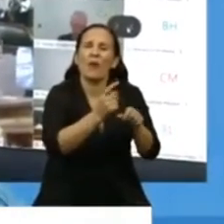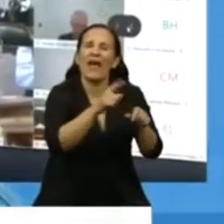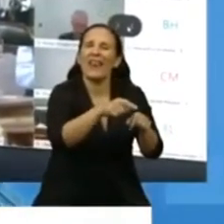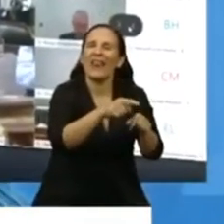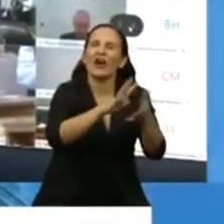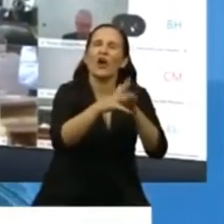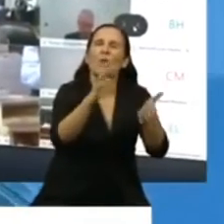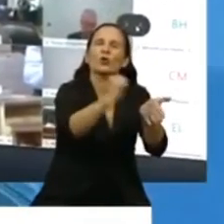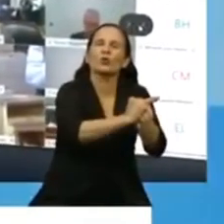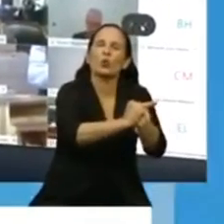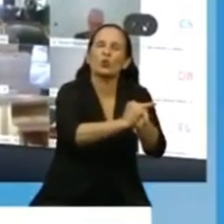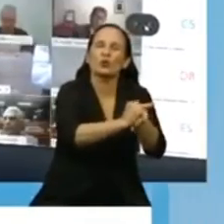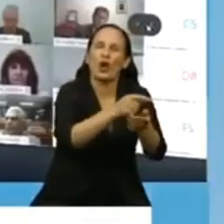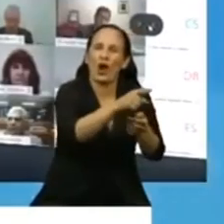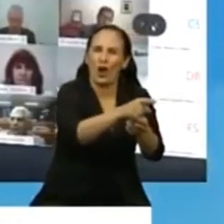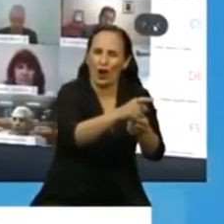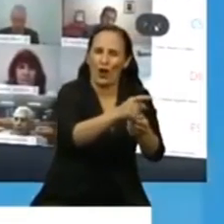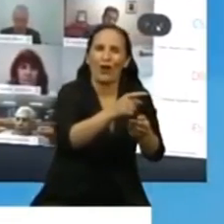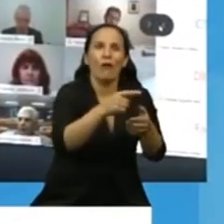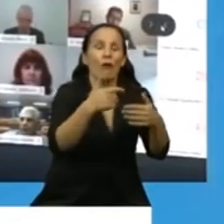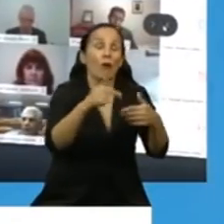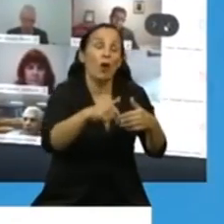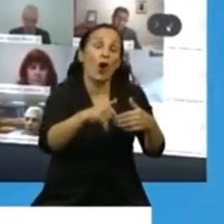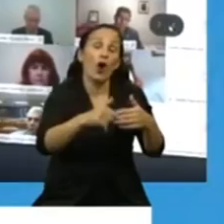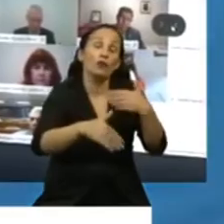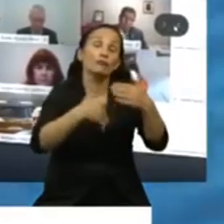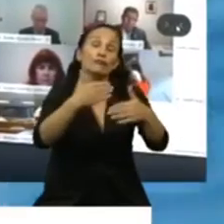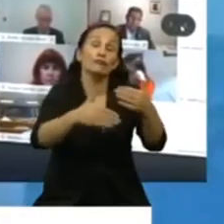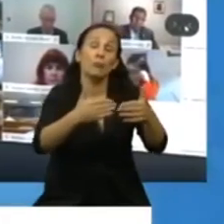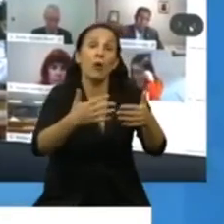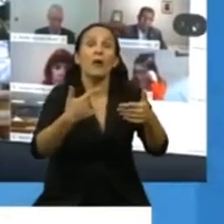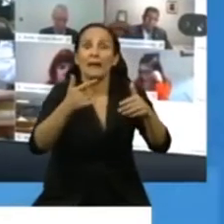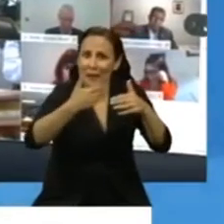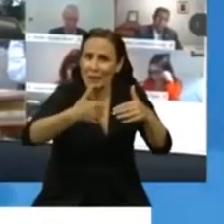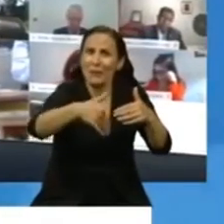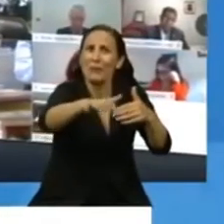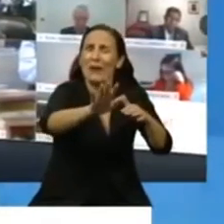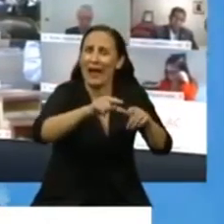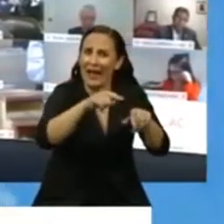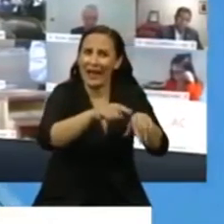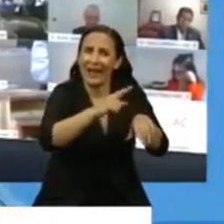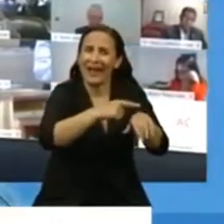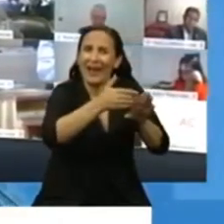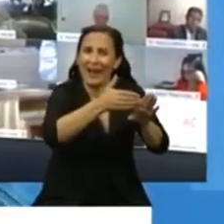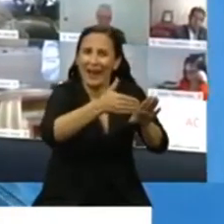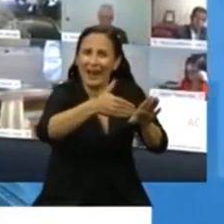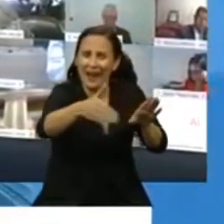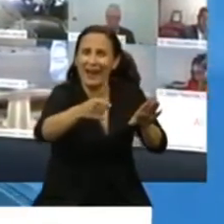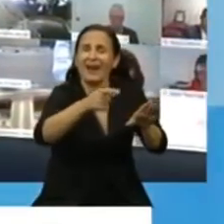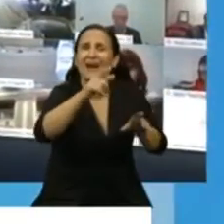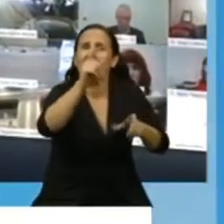en sus consultorios y al día de hoy, y seguramente por mucho tiempo, no van a recuperar un volumen